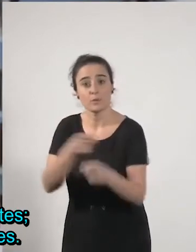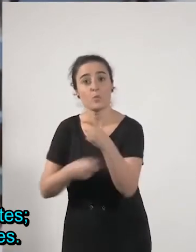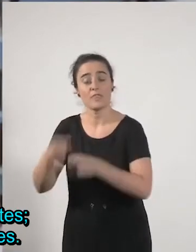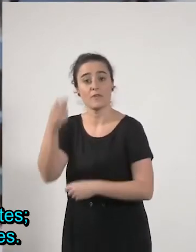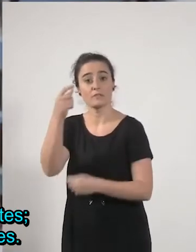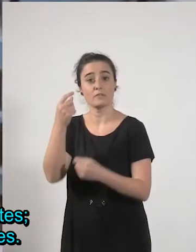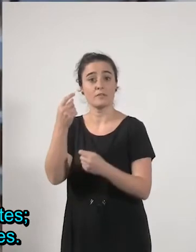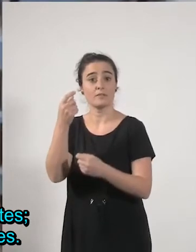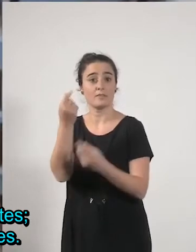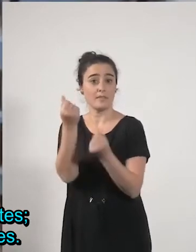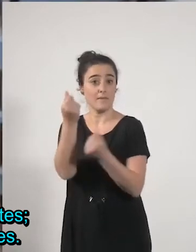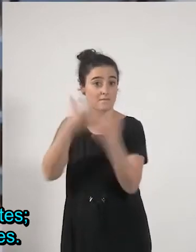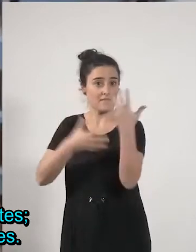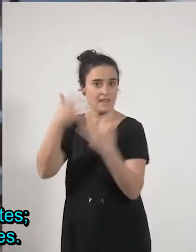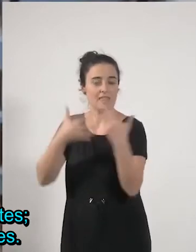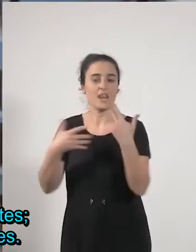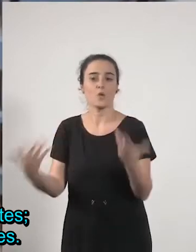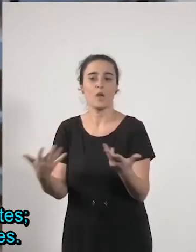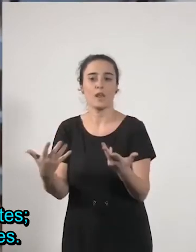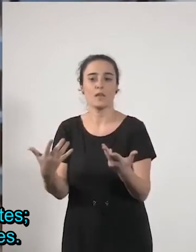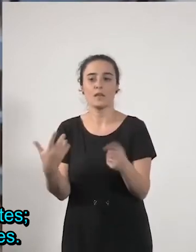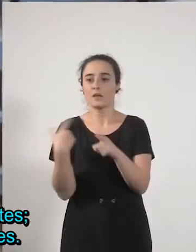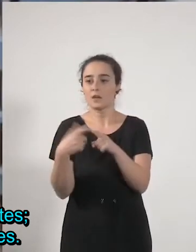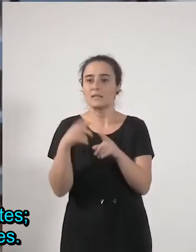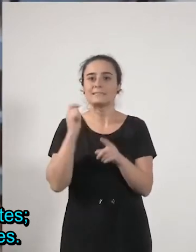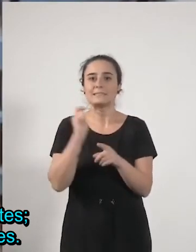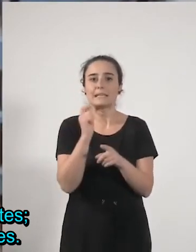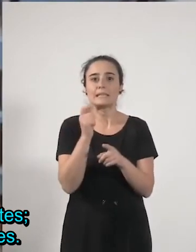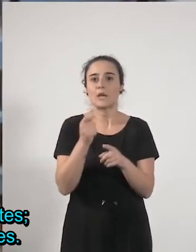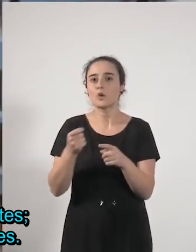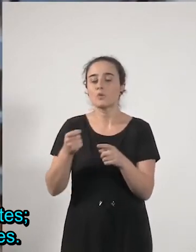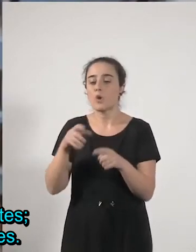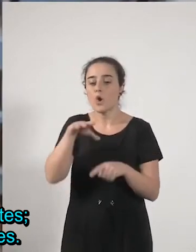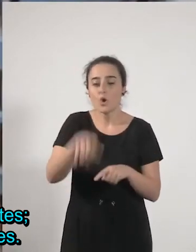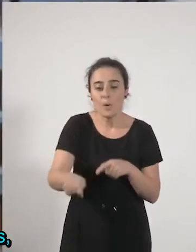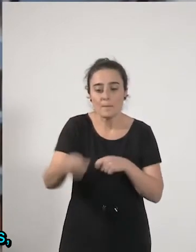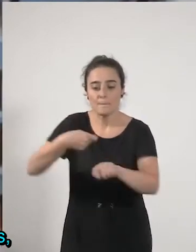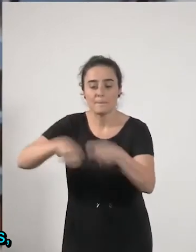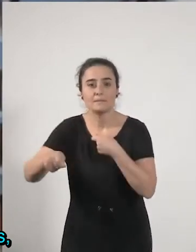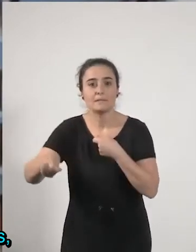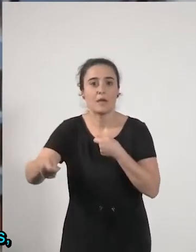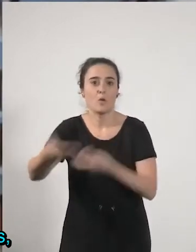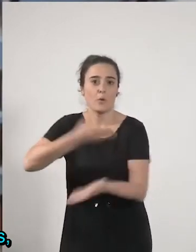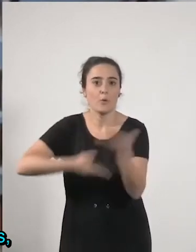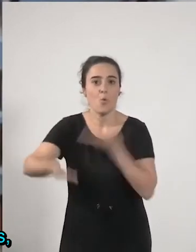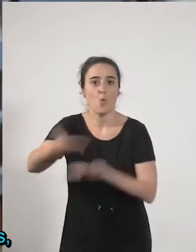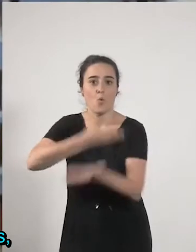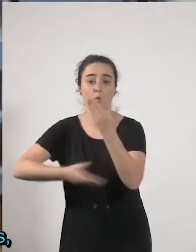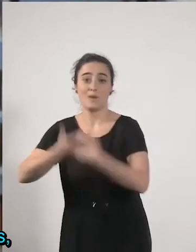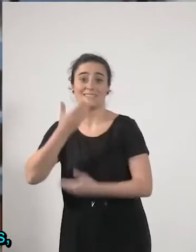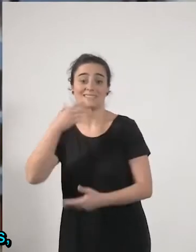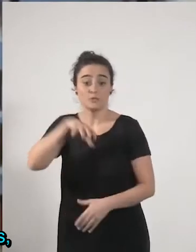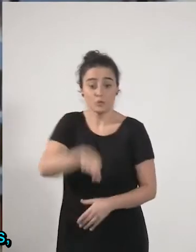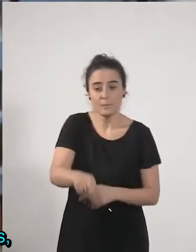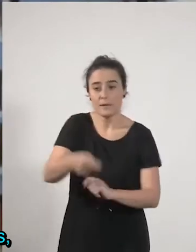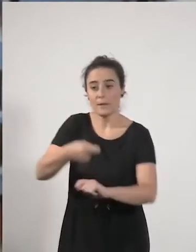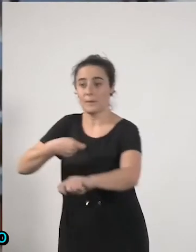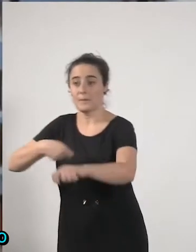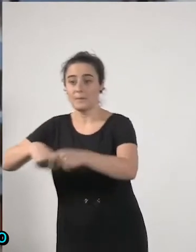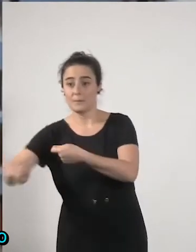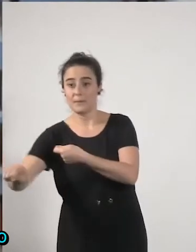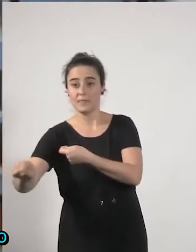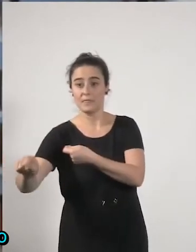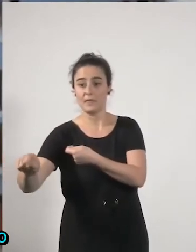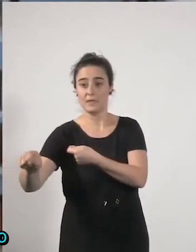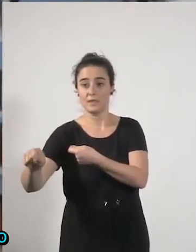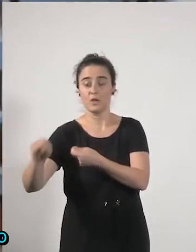característica es que las operaciones son constantes las compras y ventas son constantes y entonces si cada vez que compras y vendas cerraban aunque sea un